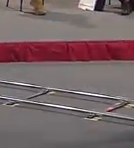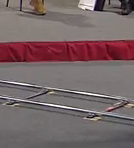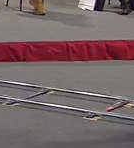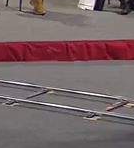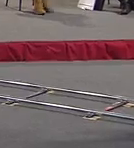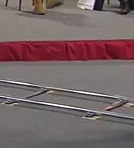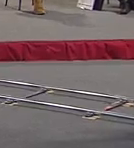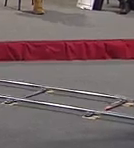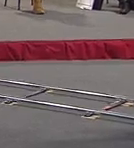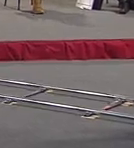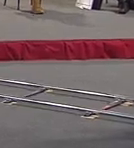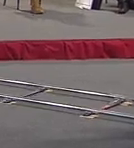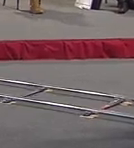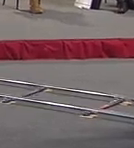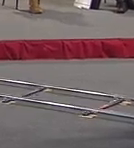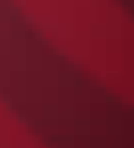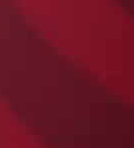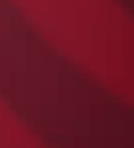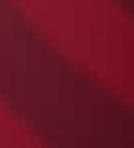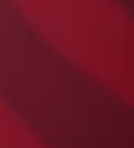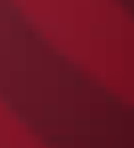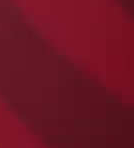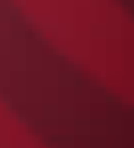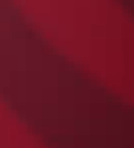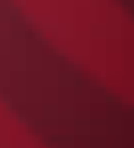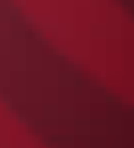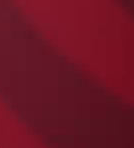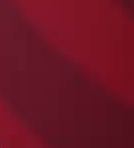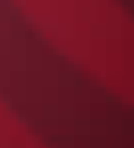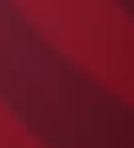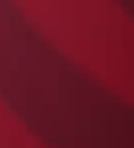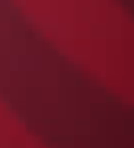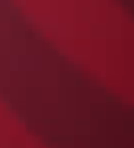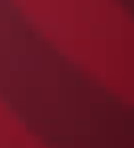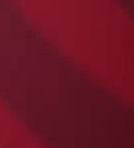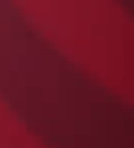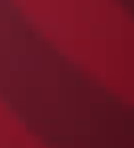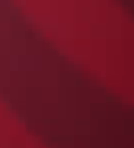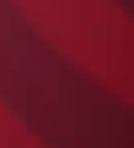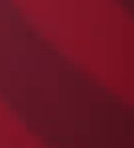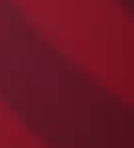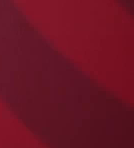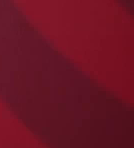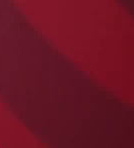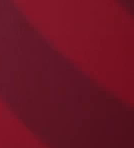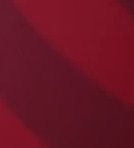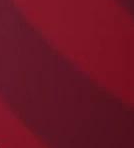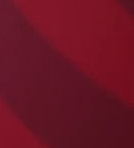entonces ahí les va a tocar un ingreso adicional